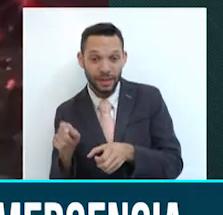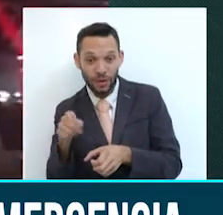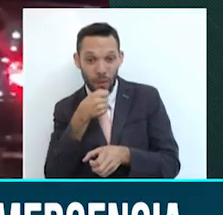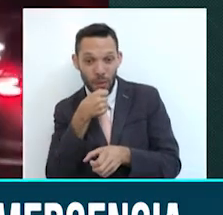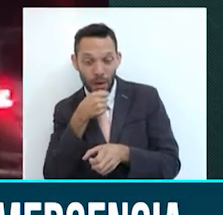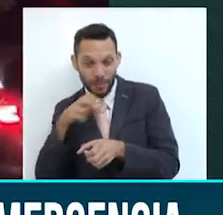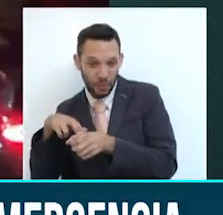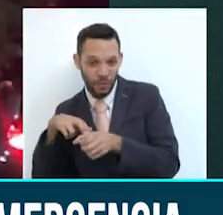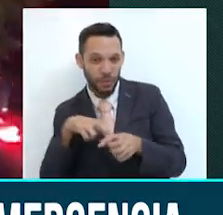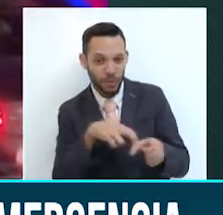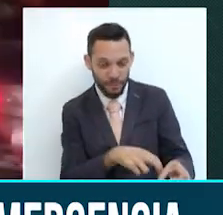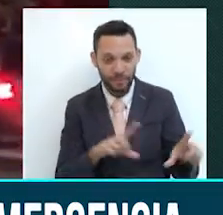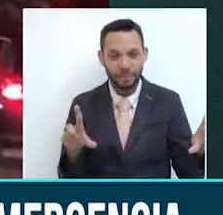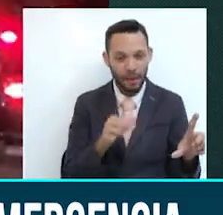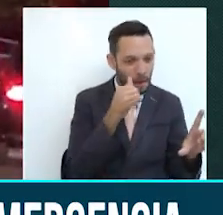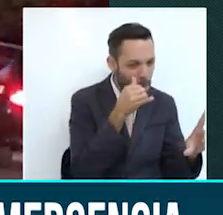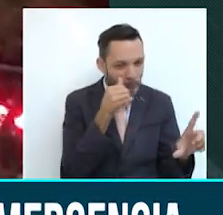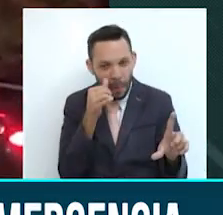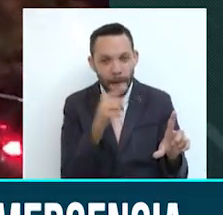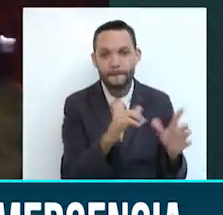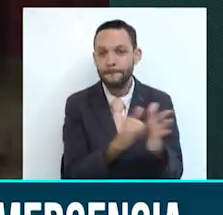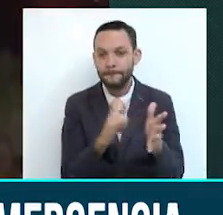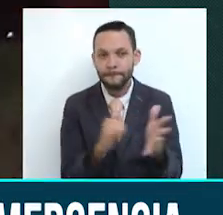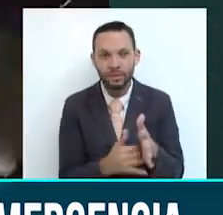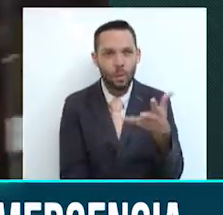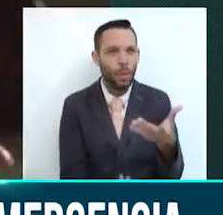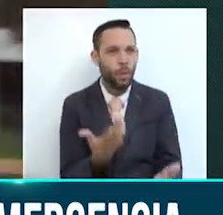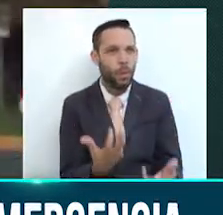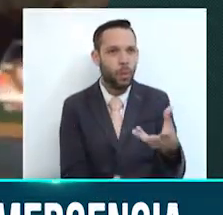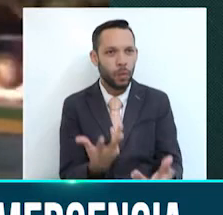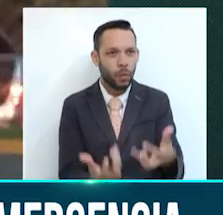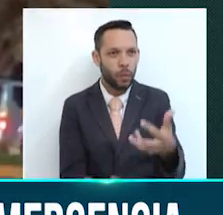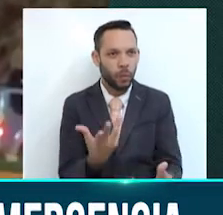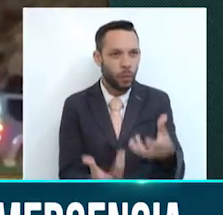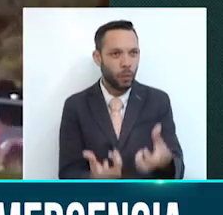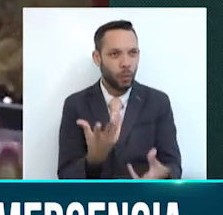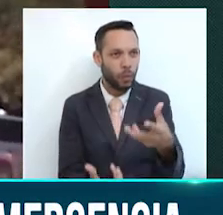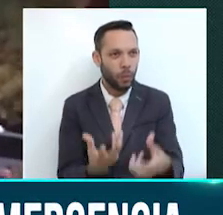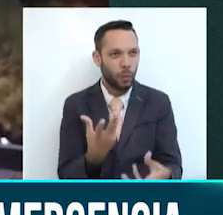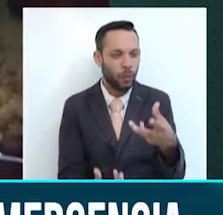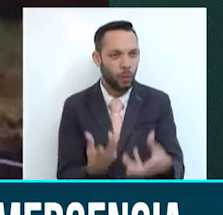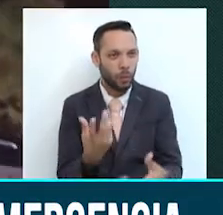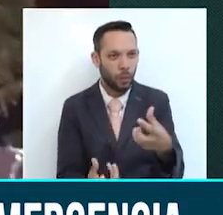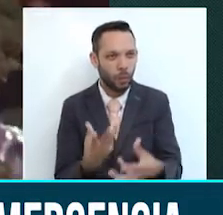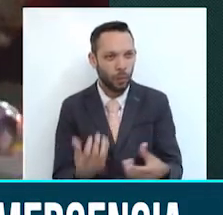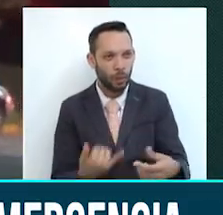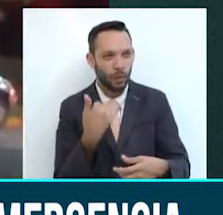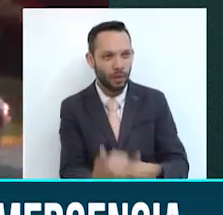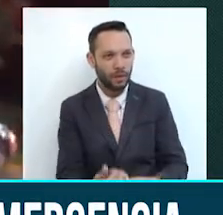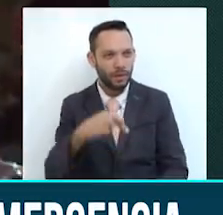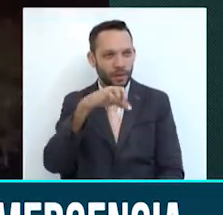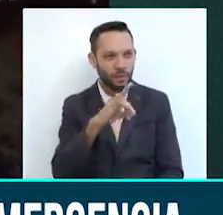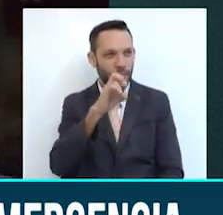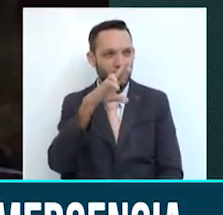se registran cinco viviendas comprometidas por un incendio estructural en el asentamiento Puerto Rico. Hasta el momento las autoridades